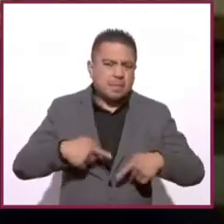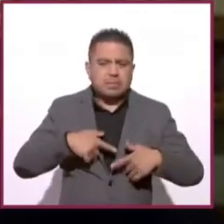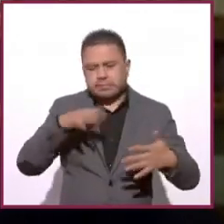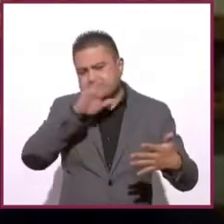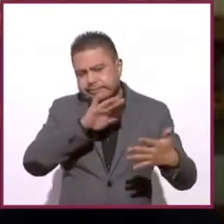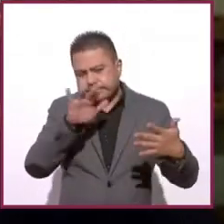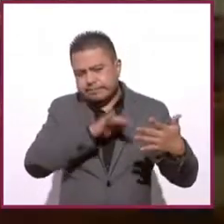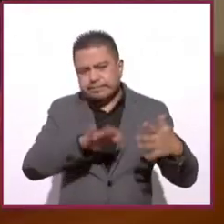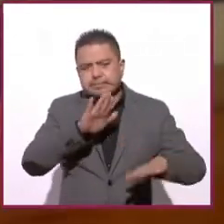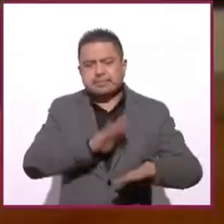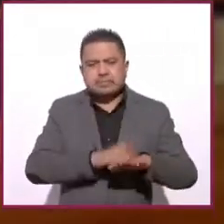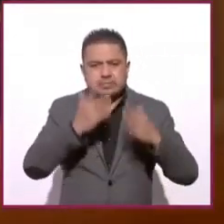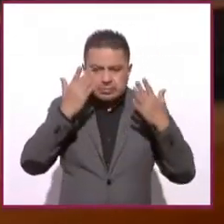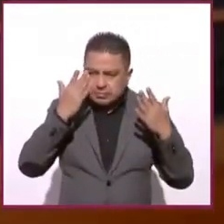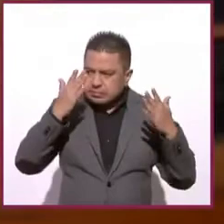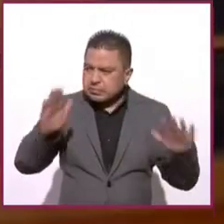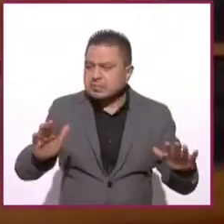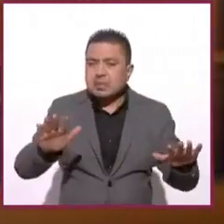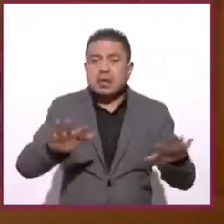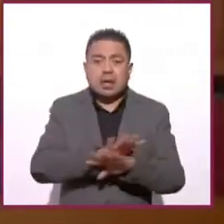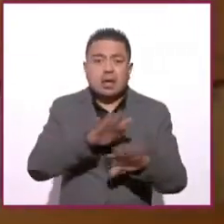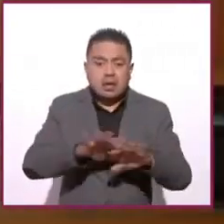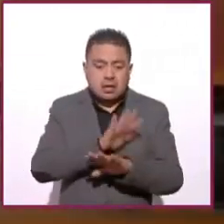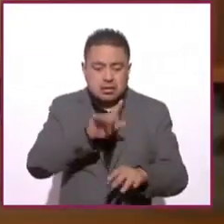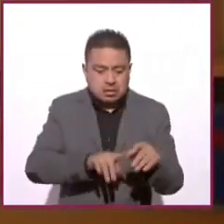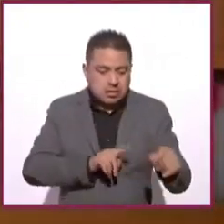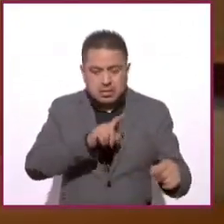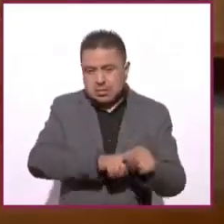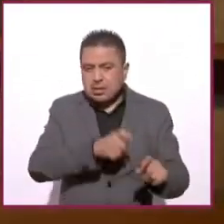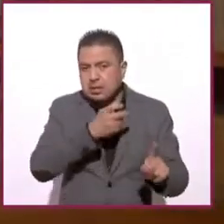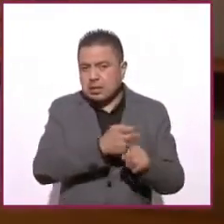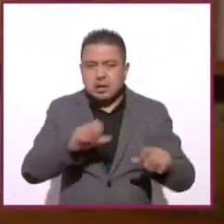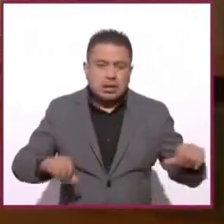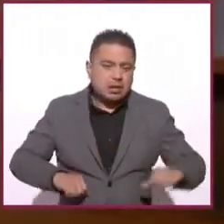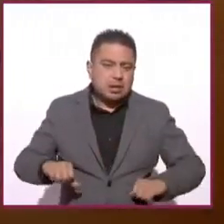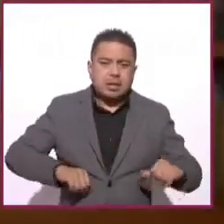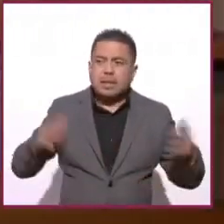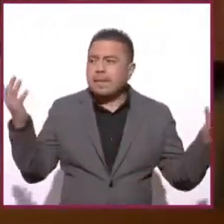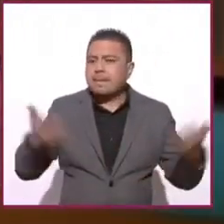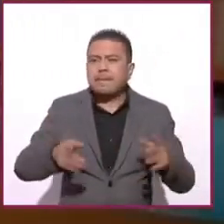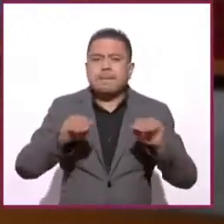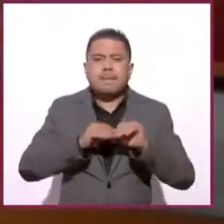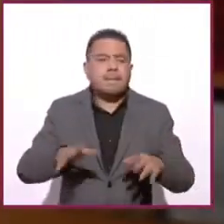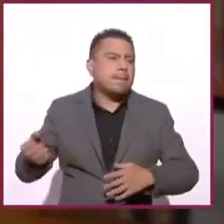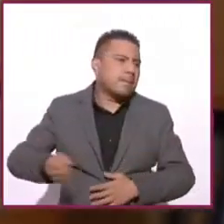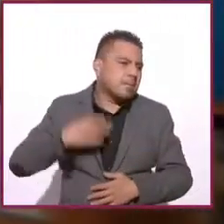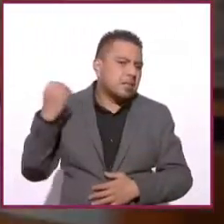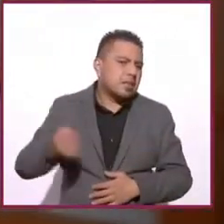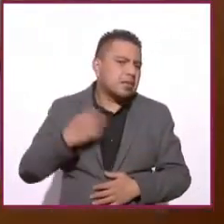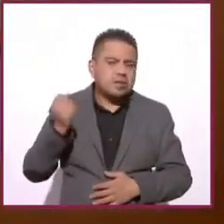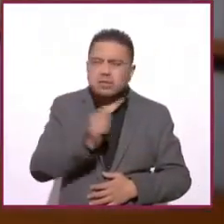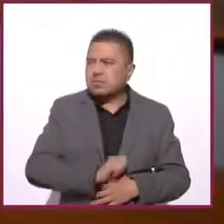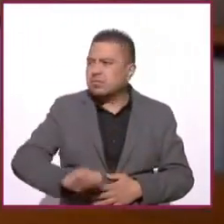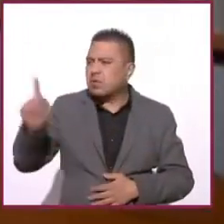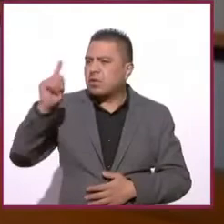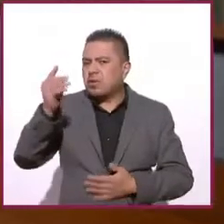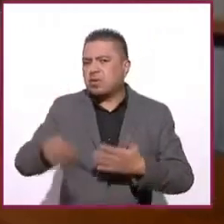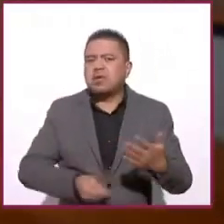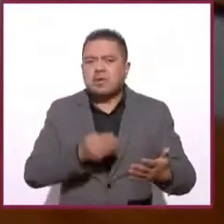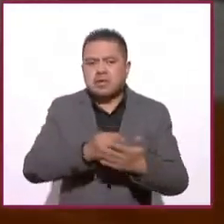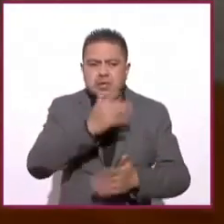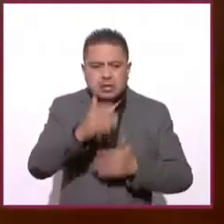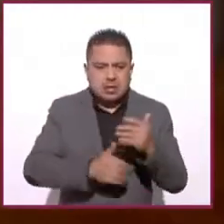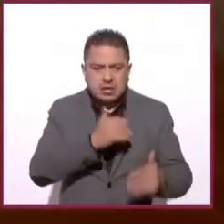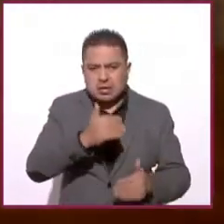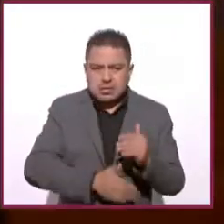más amplio. Un cambio se suma a esta dinámica. Se harán públicas las conferencias que los académicos ofrecen al